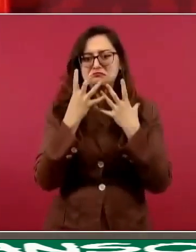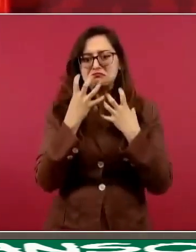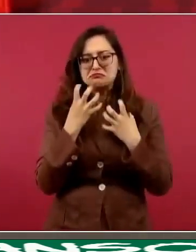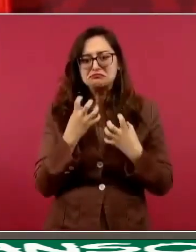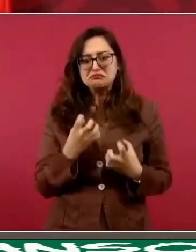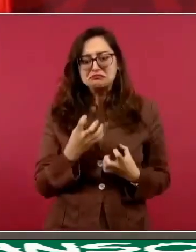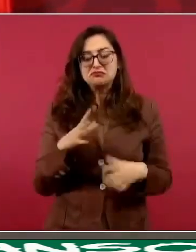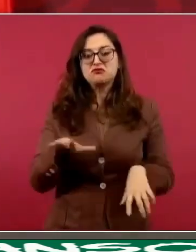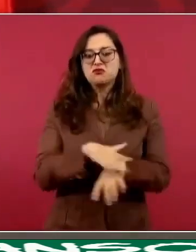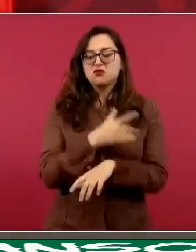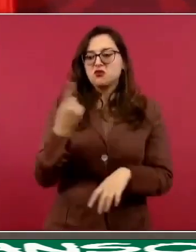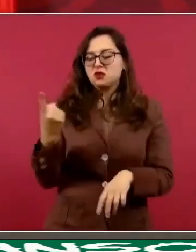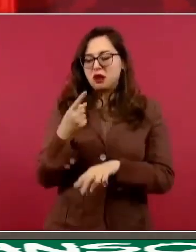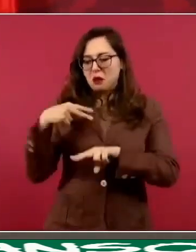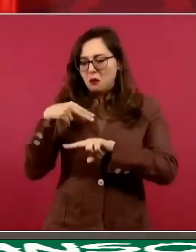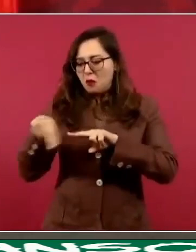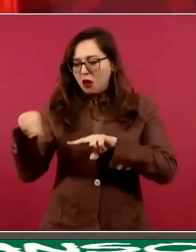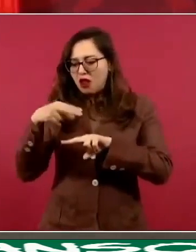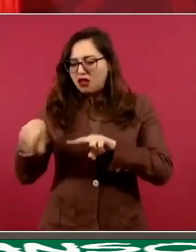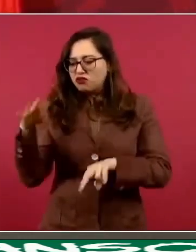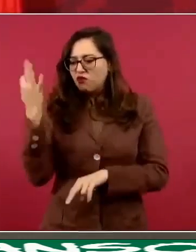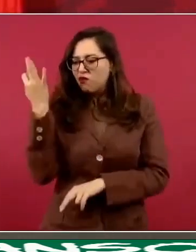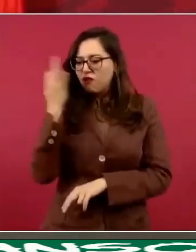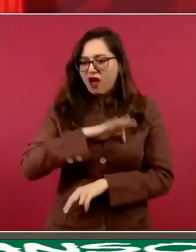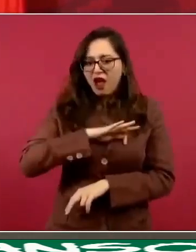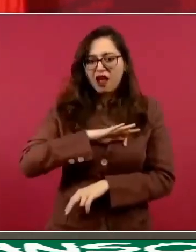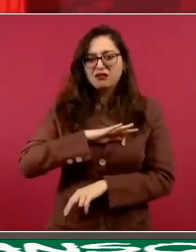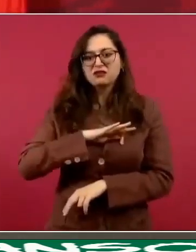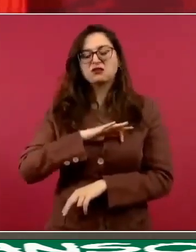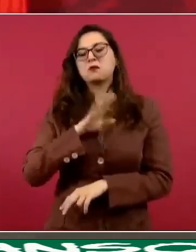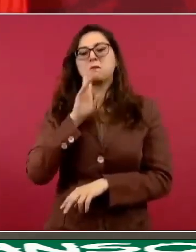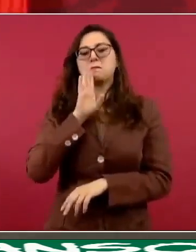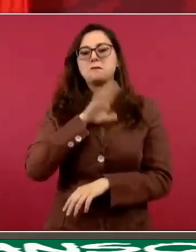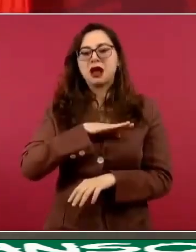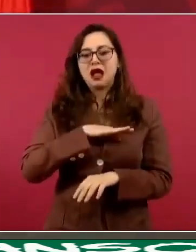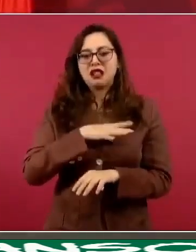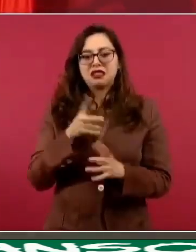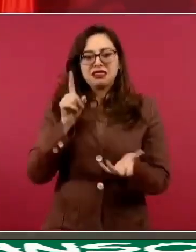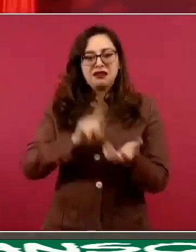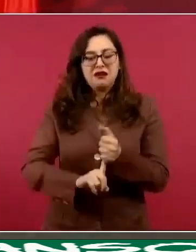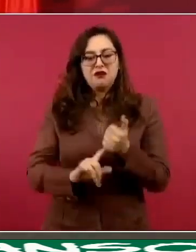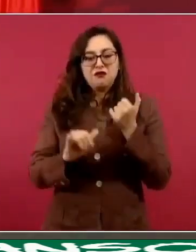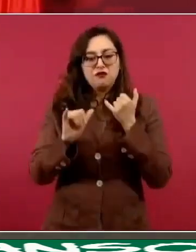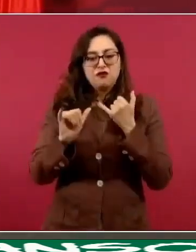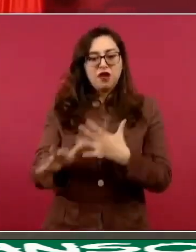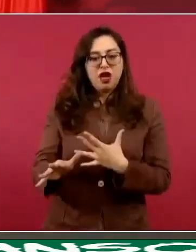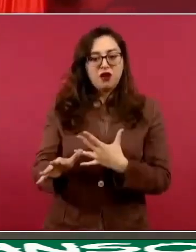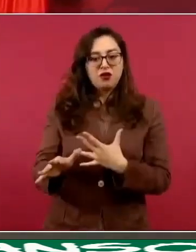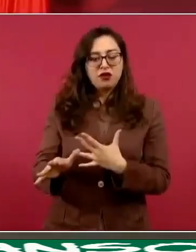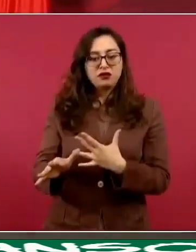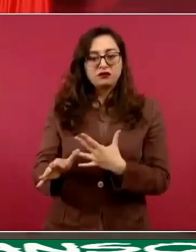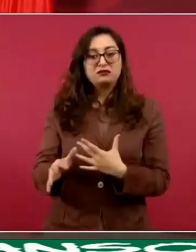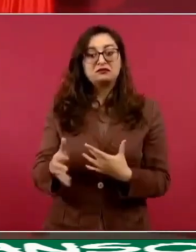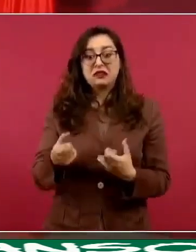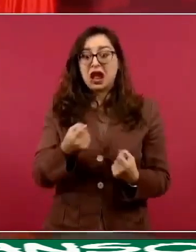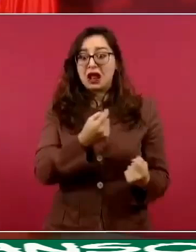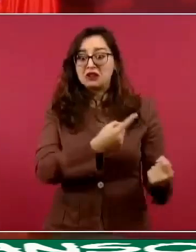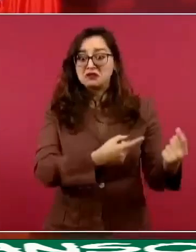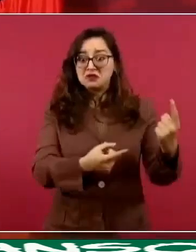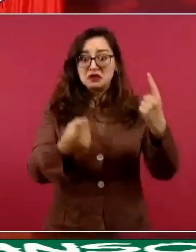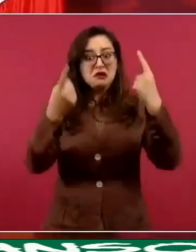clonaron sus boletos, porque les hicieron fraude, algunos llorando,